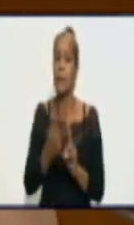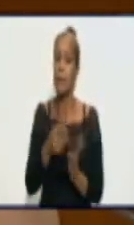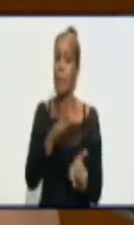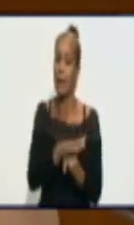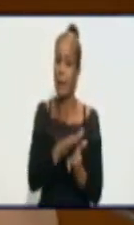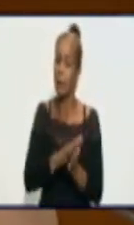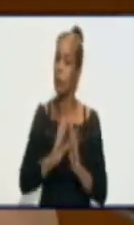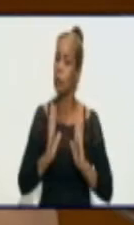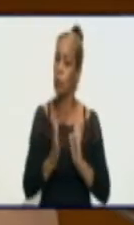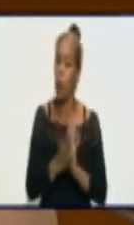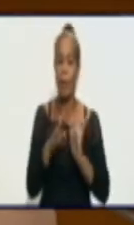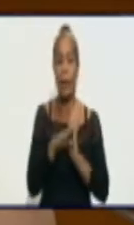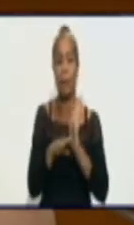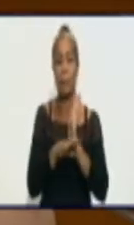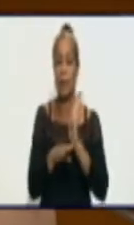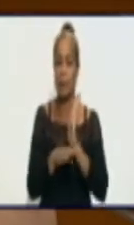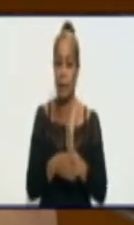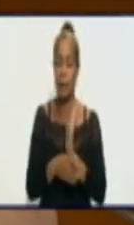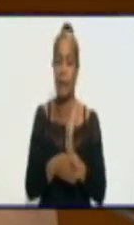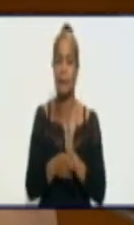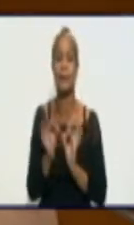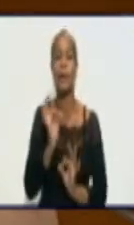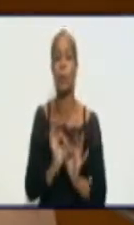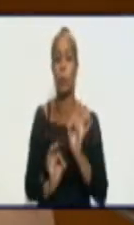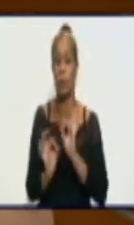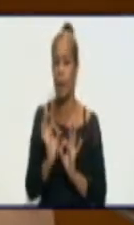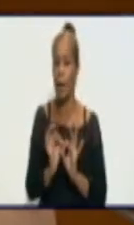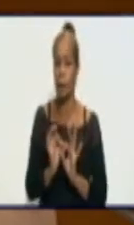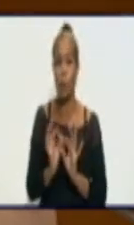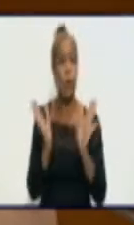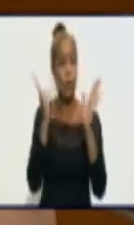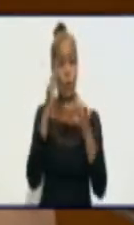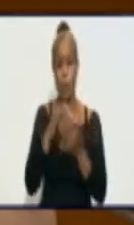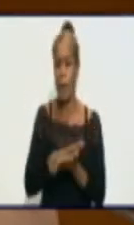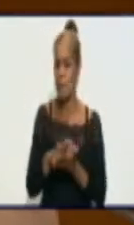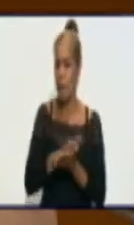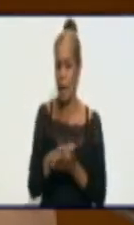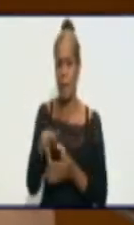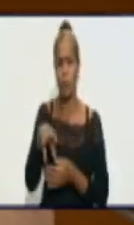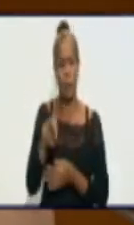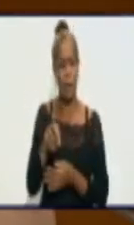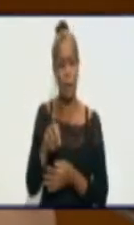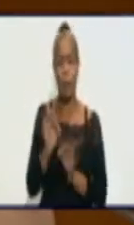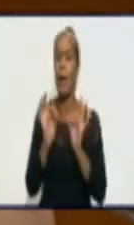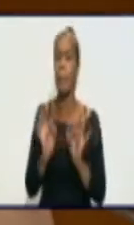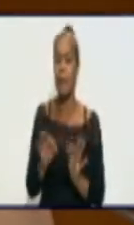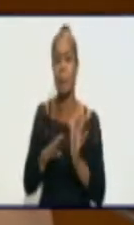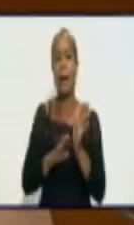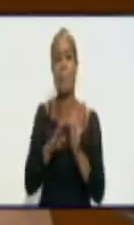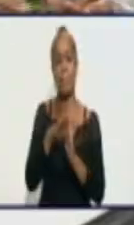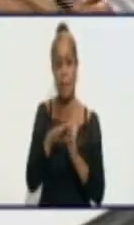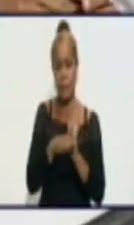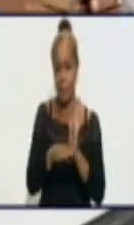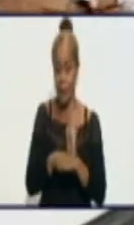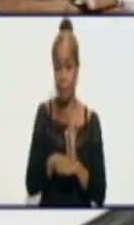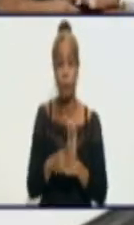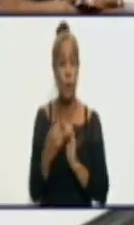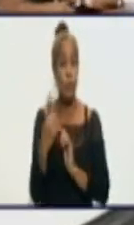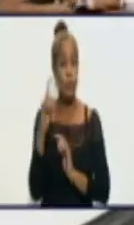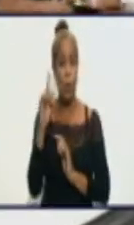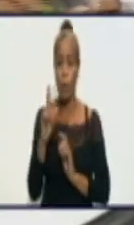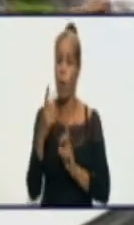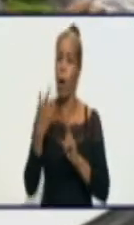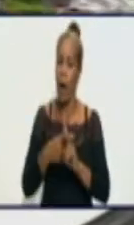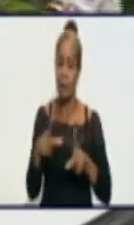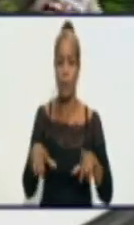de bioseguridad establecidas, que no hay nada nuevo, son las mismas medidas ya que toda la población conoce. Solamente hay cumplirlas, doctora. Hay que